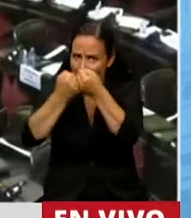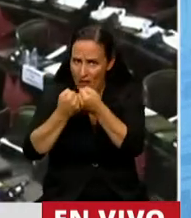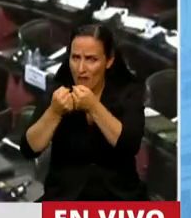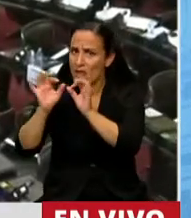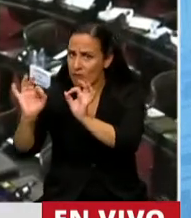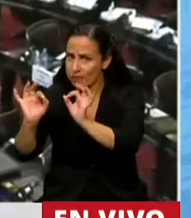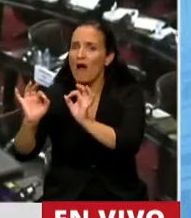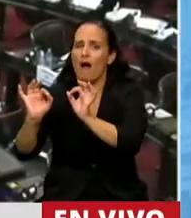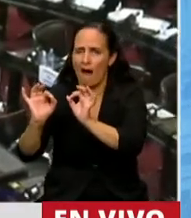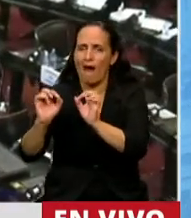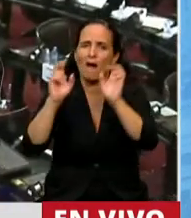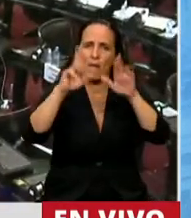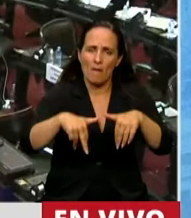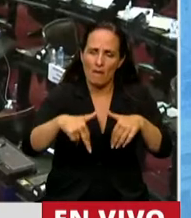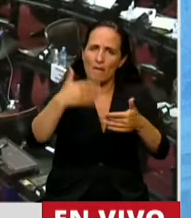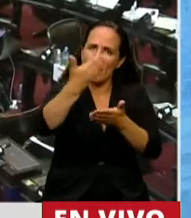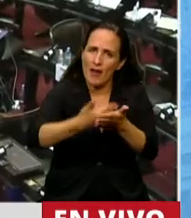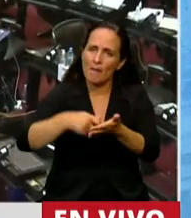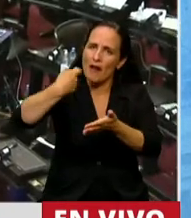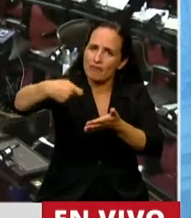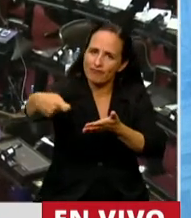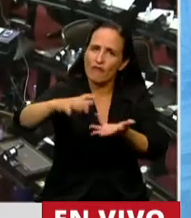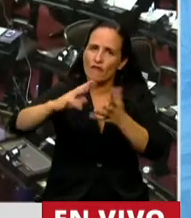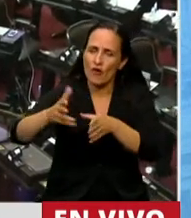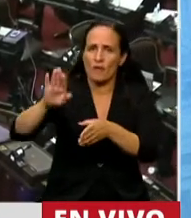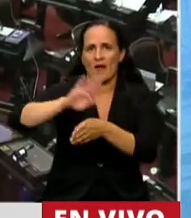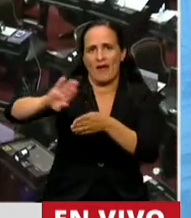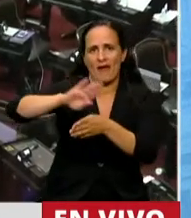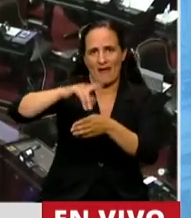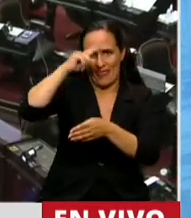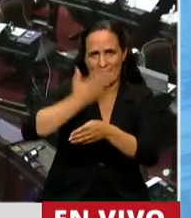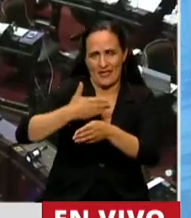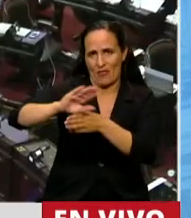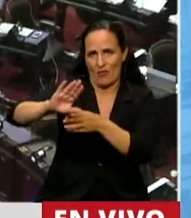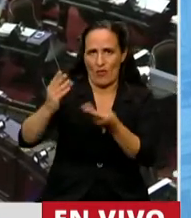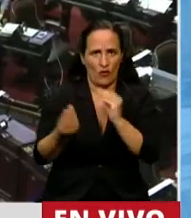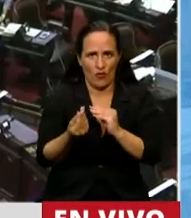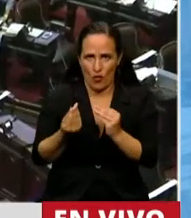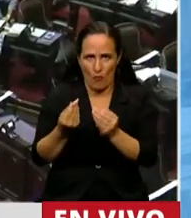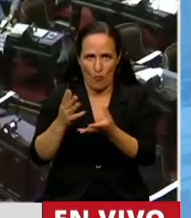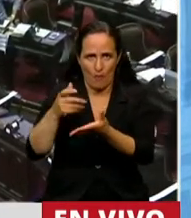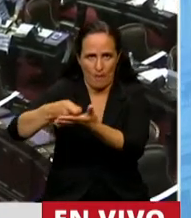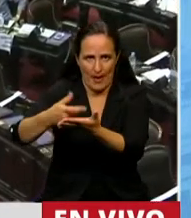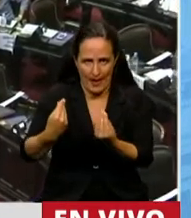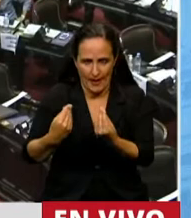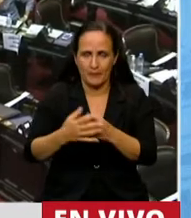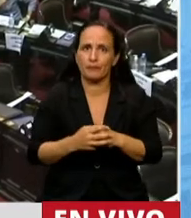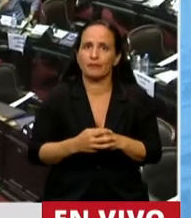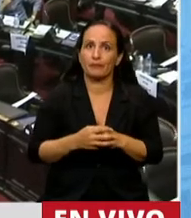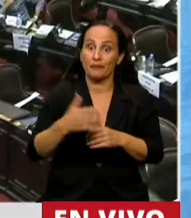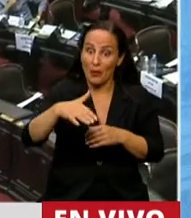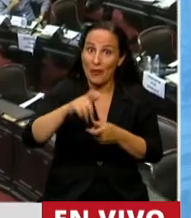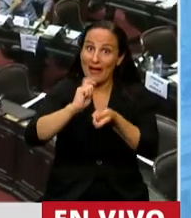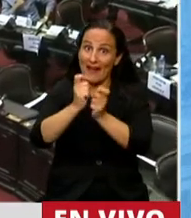propuesta de reestructuración de la deuda pública nacional. Quiero recordar que esta reestructuración generará